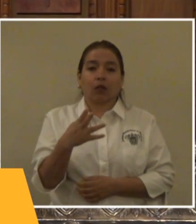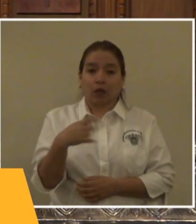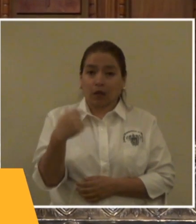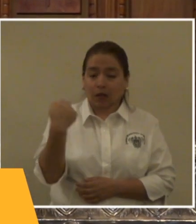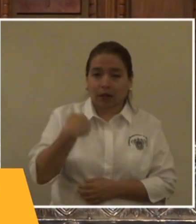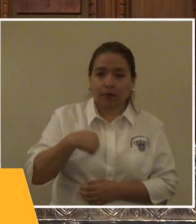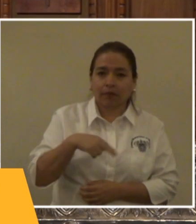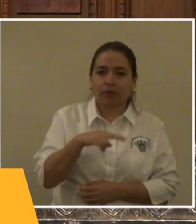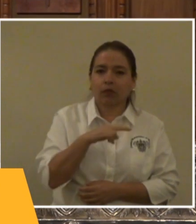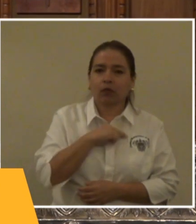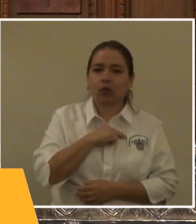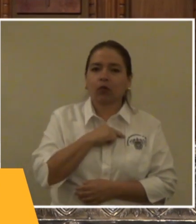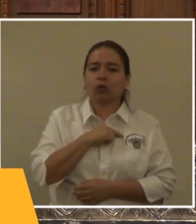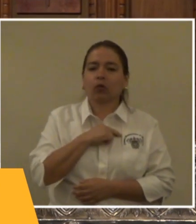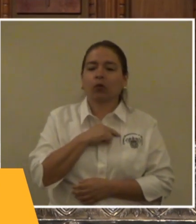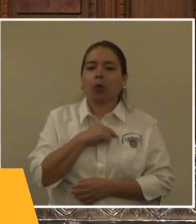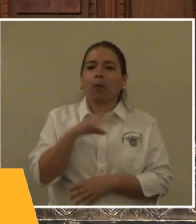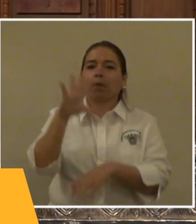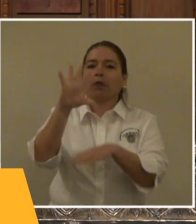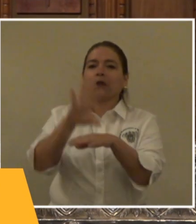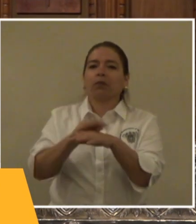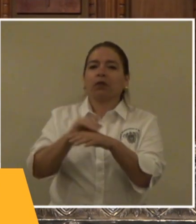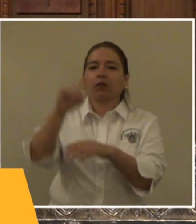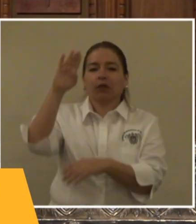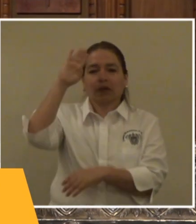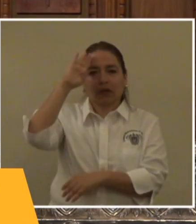el Señor pase en medio de nosotros.